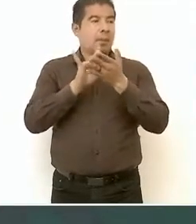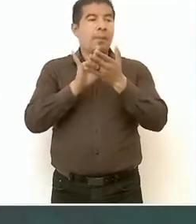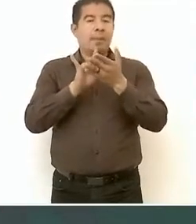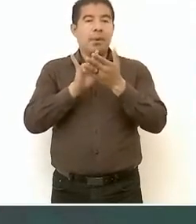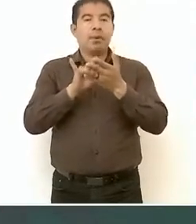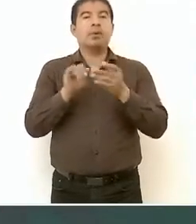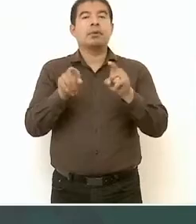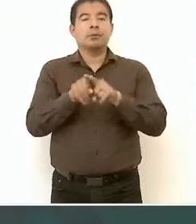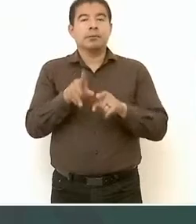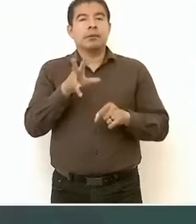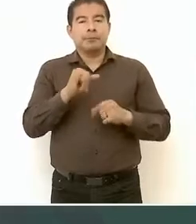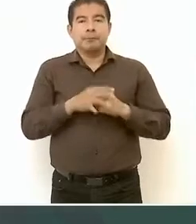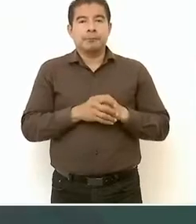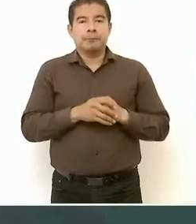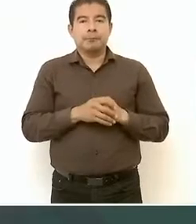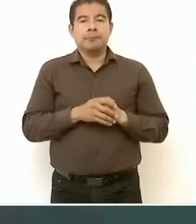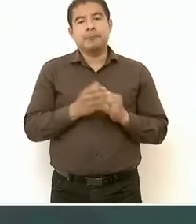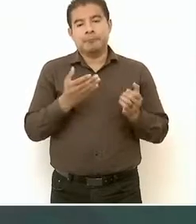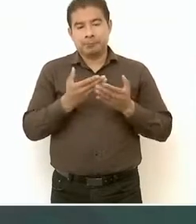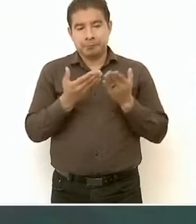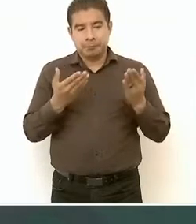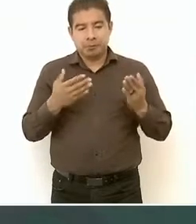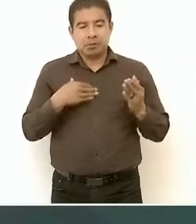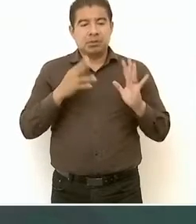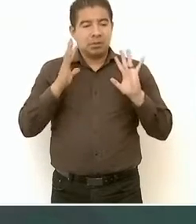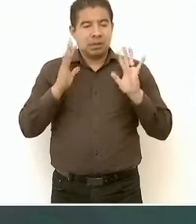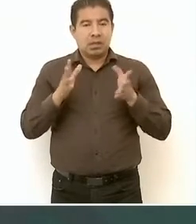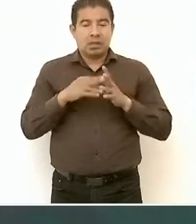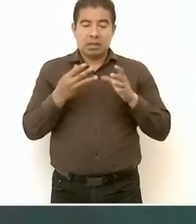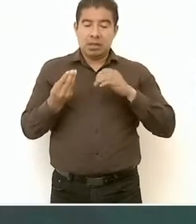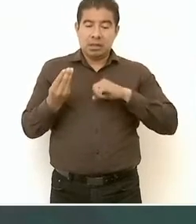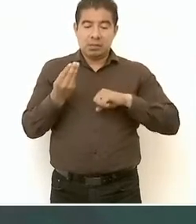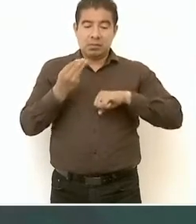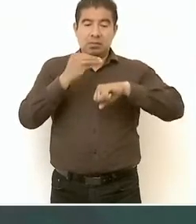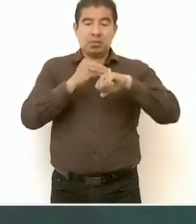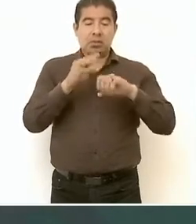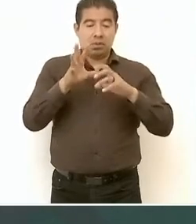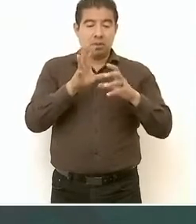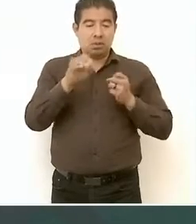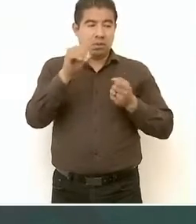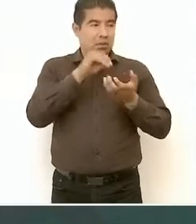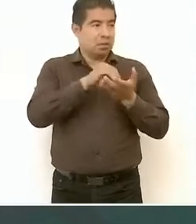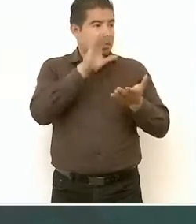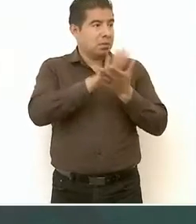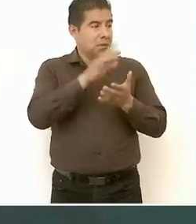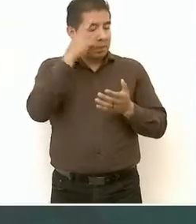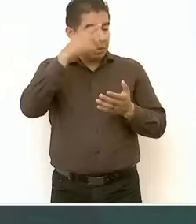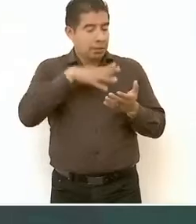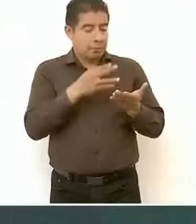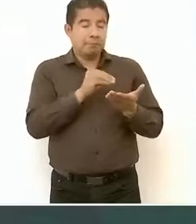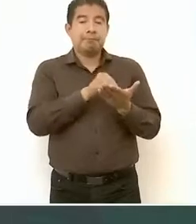ya están elevados a rango constitucional. Desde el 20